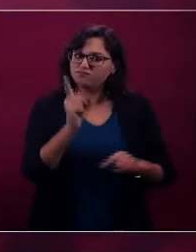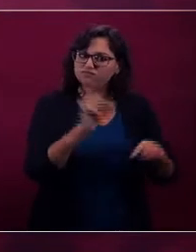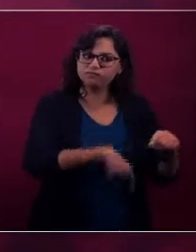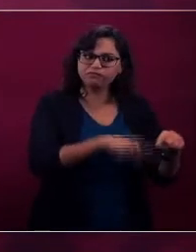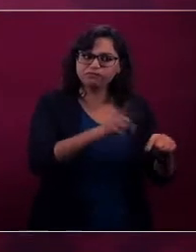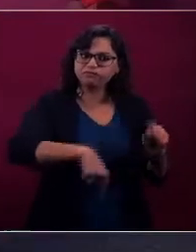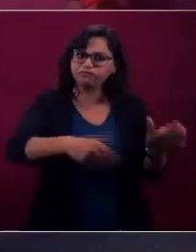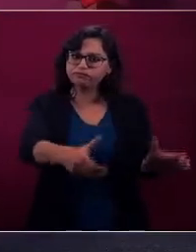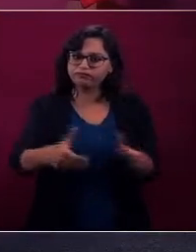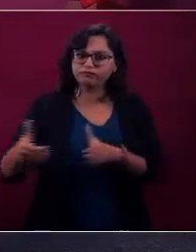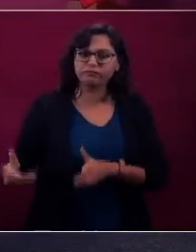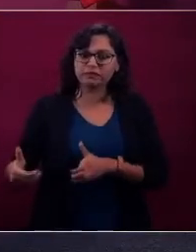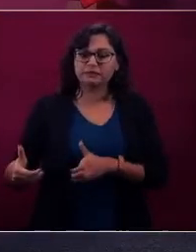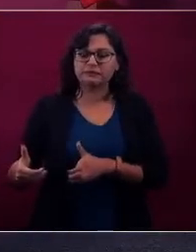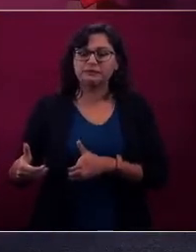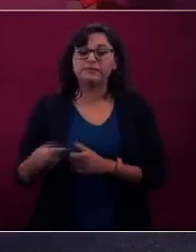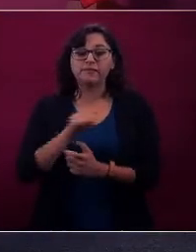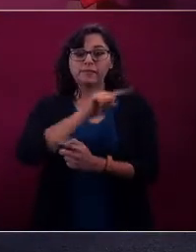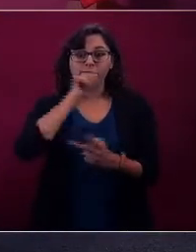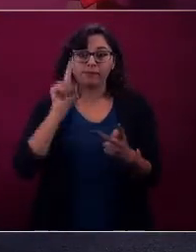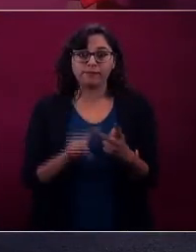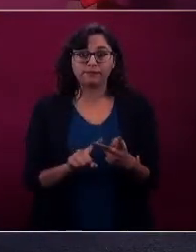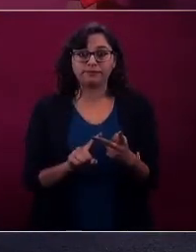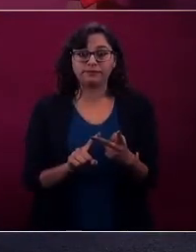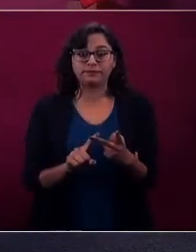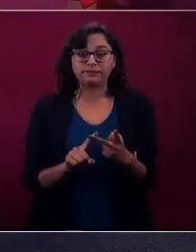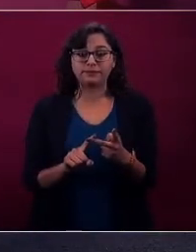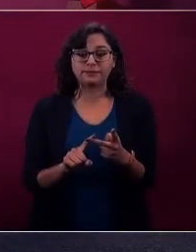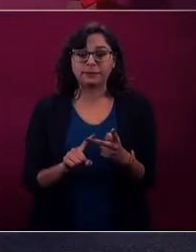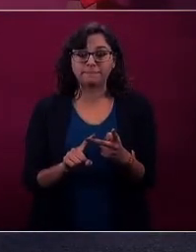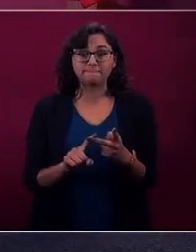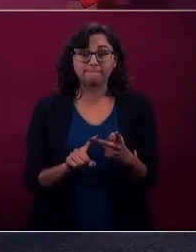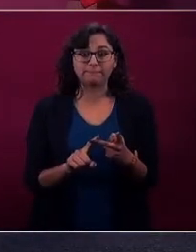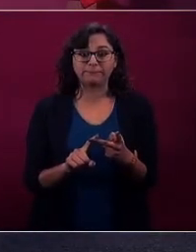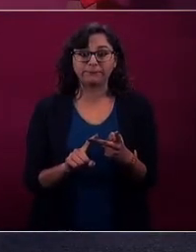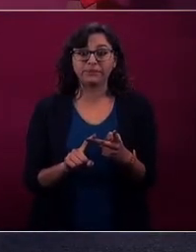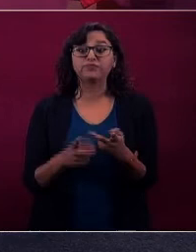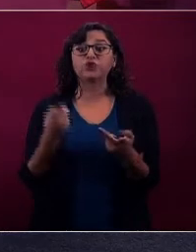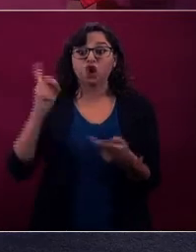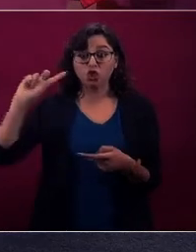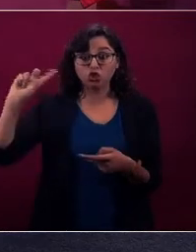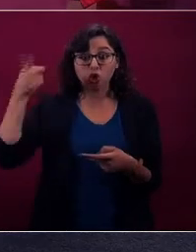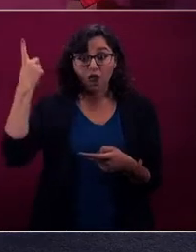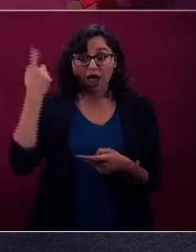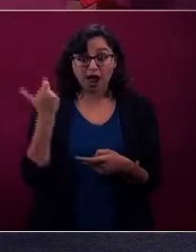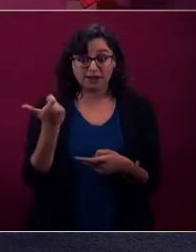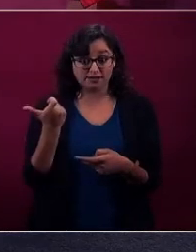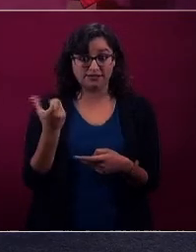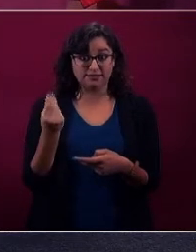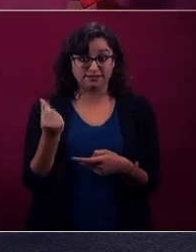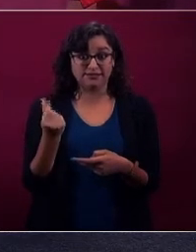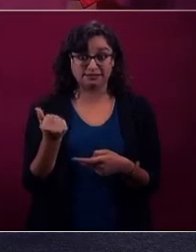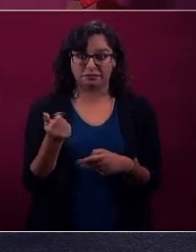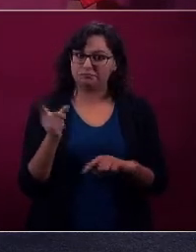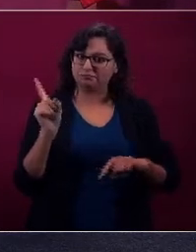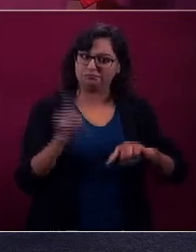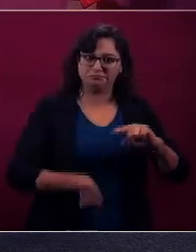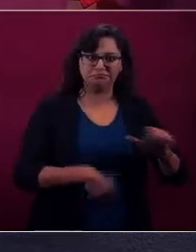dólares y